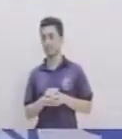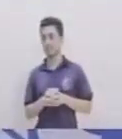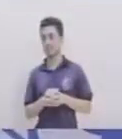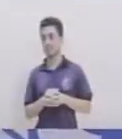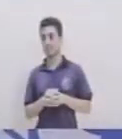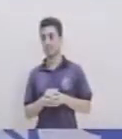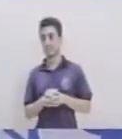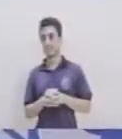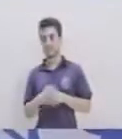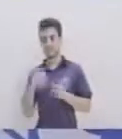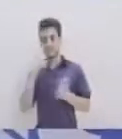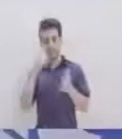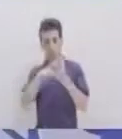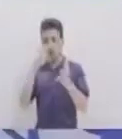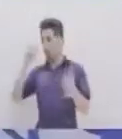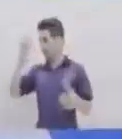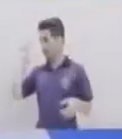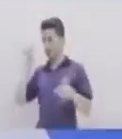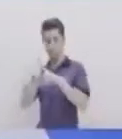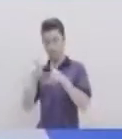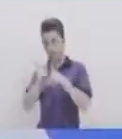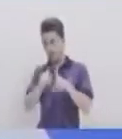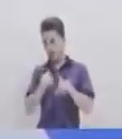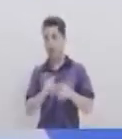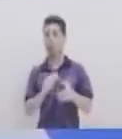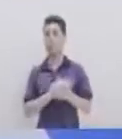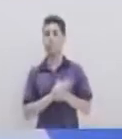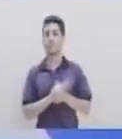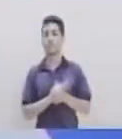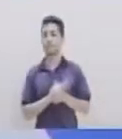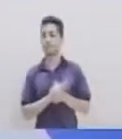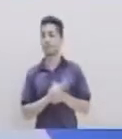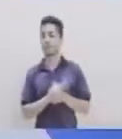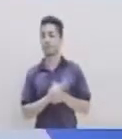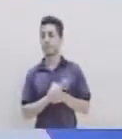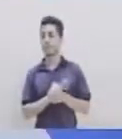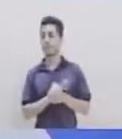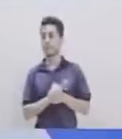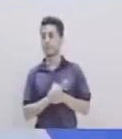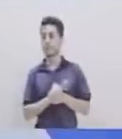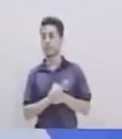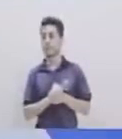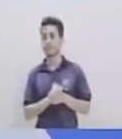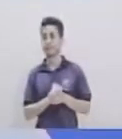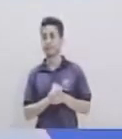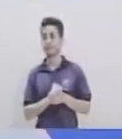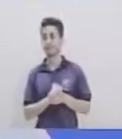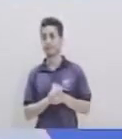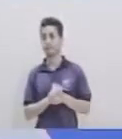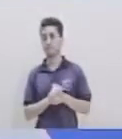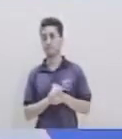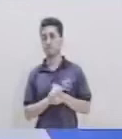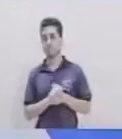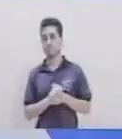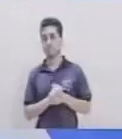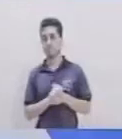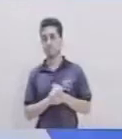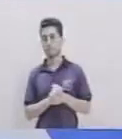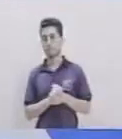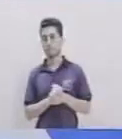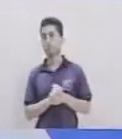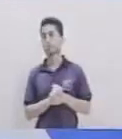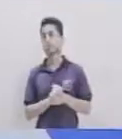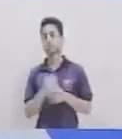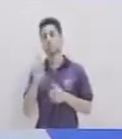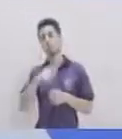Por lo menos Haz tu mejor esfuerzo Entonces El movimiento amplio Sin flexionar La pierna